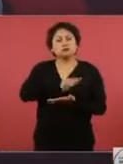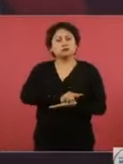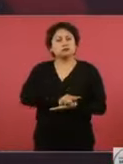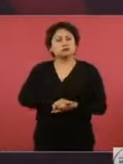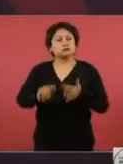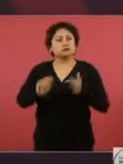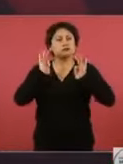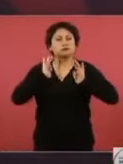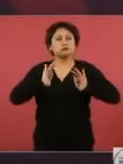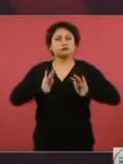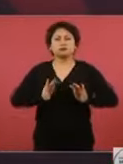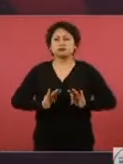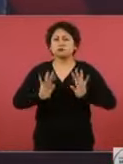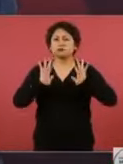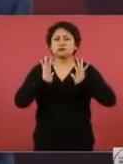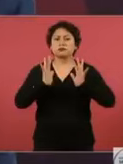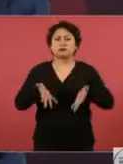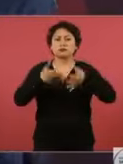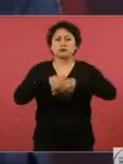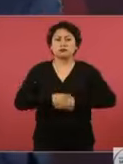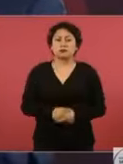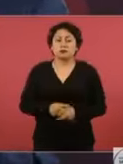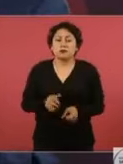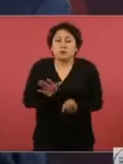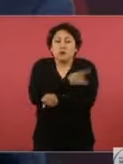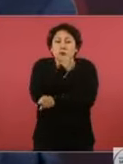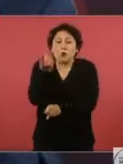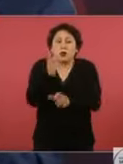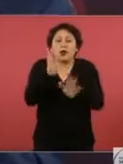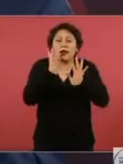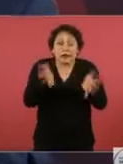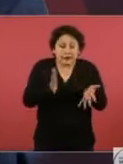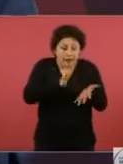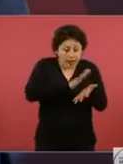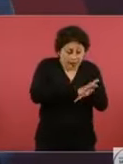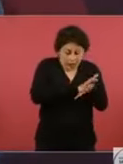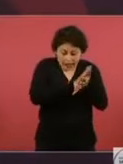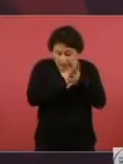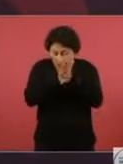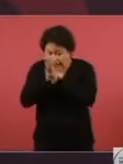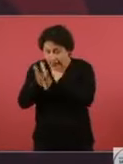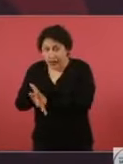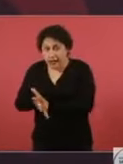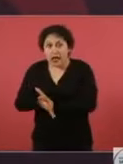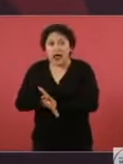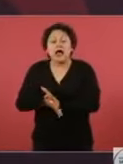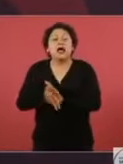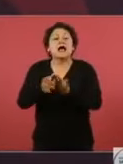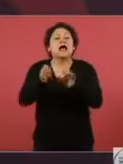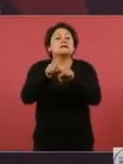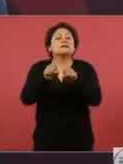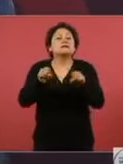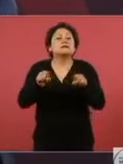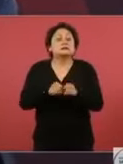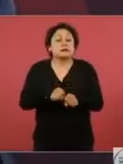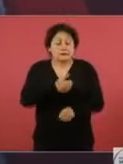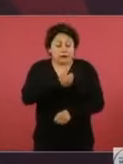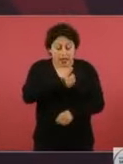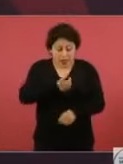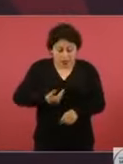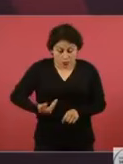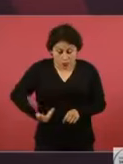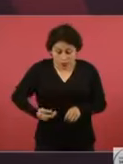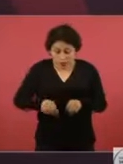porque ya se llevó a cabo la reforma al Poder Ejecutivo, ya se llevó a cabo la reforma